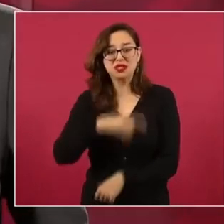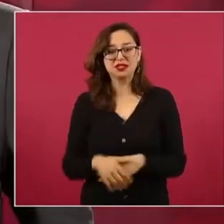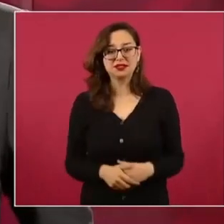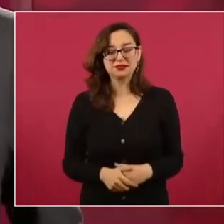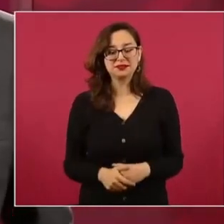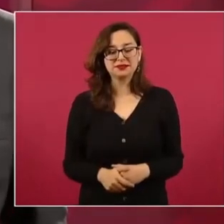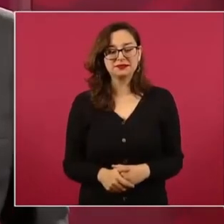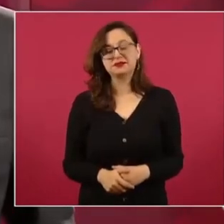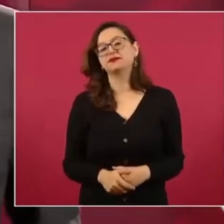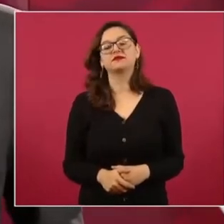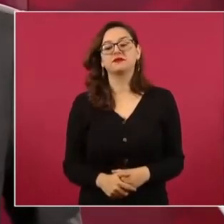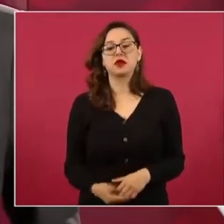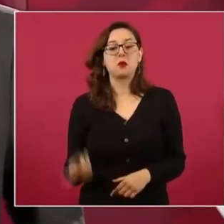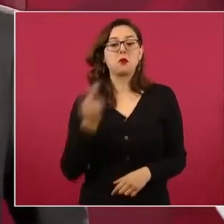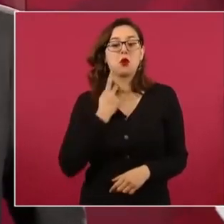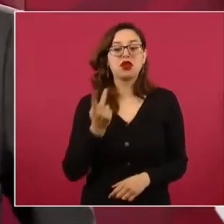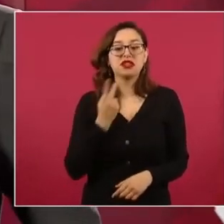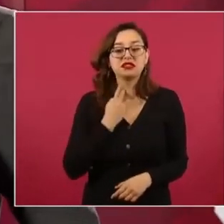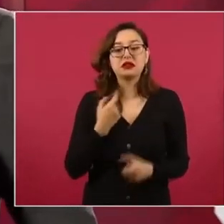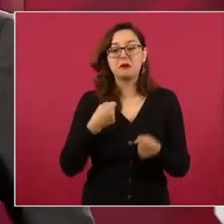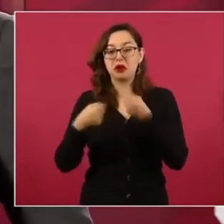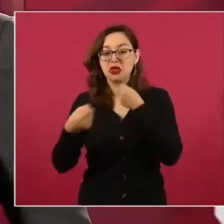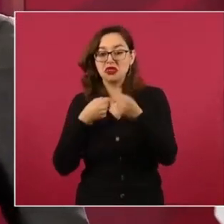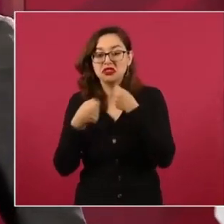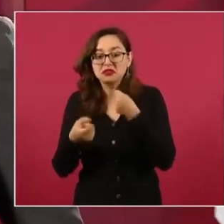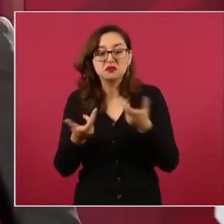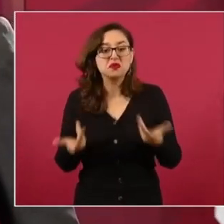ni para la política ni para el periodismo.